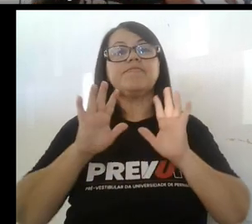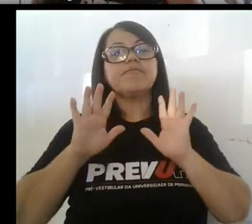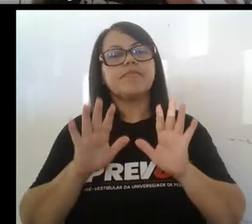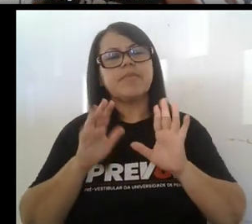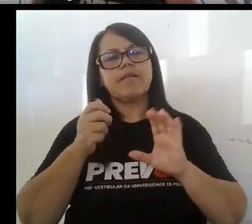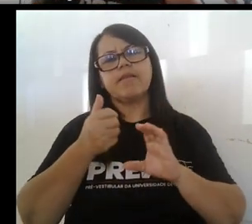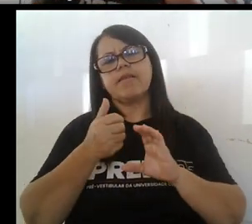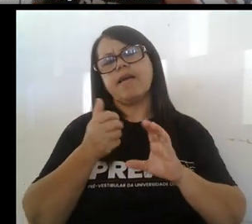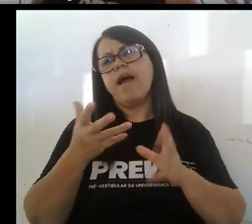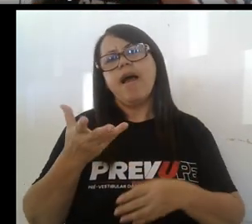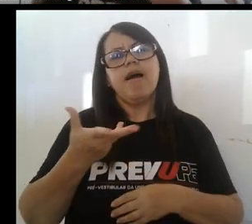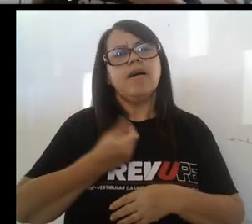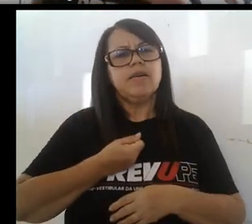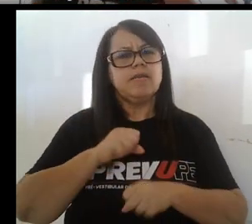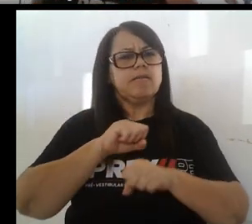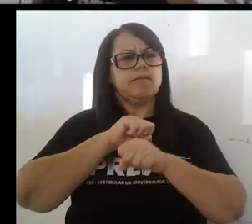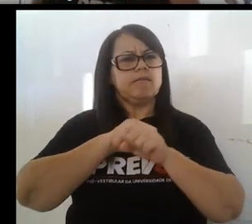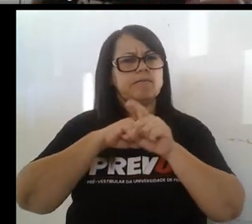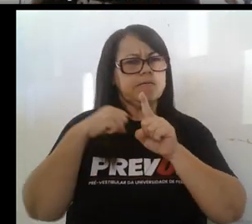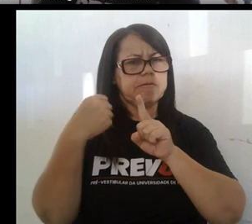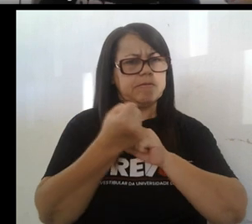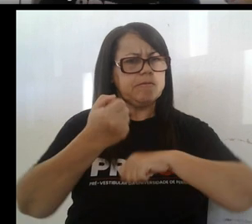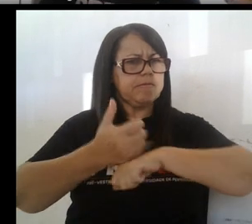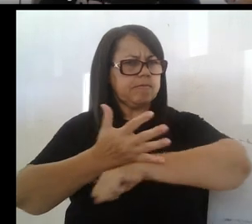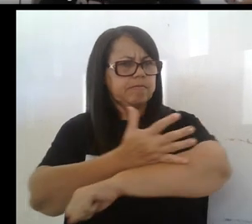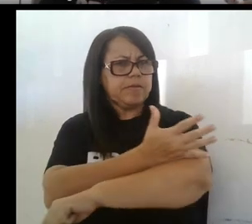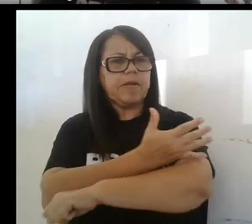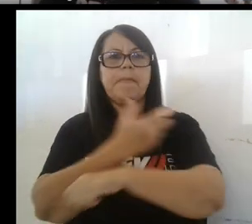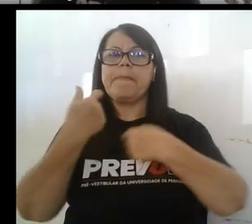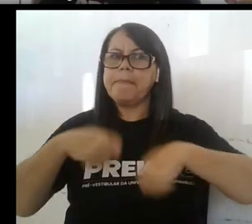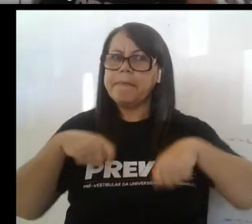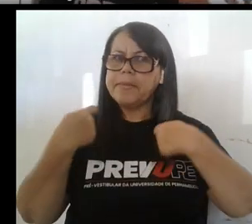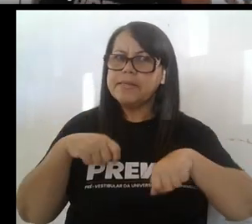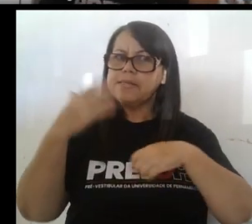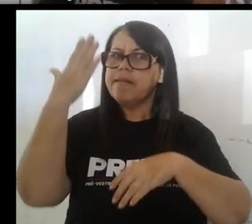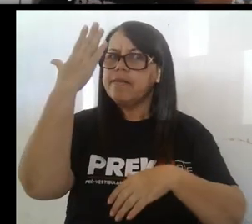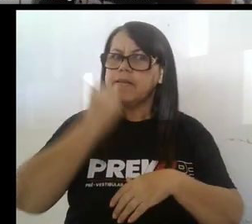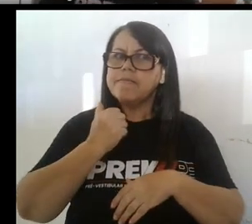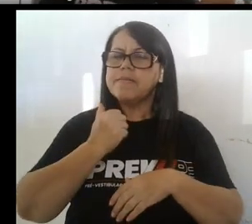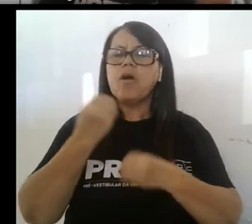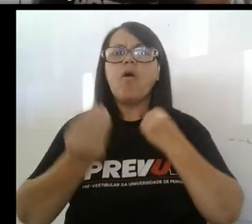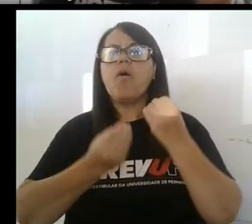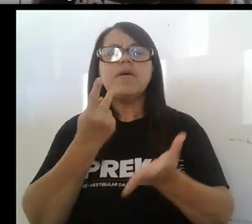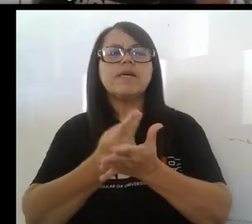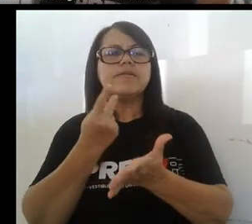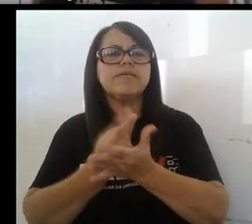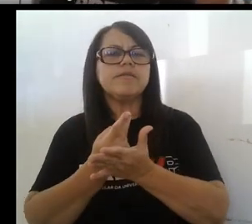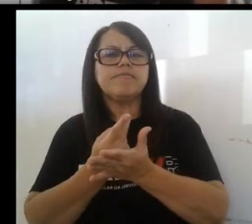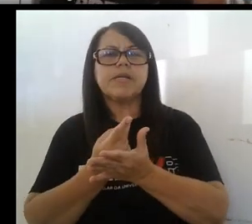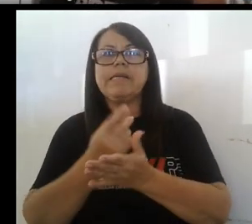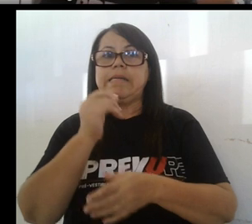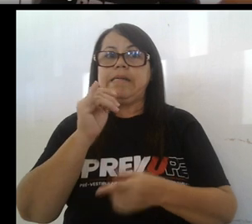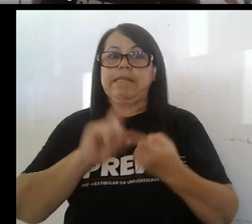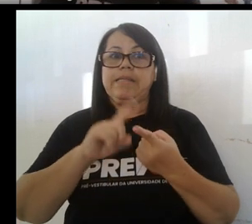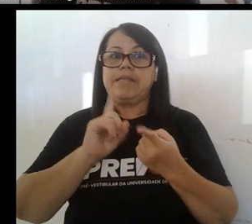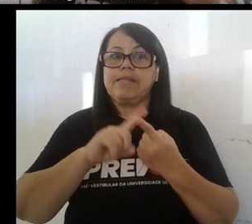Habilidades socioemocionales, importante reconocerlas. ¿Cómo andan? ¿Eh? Resolución